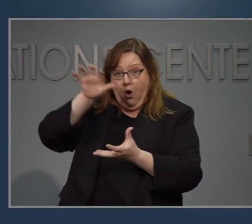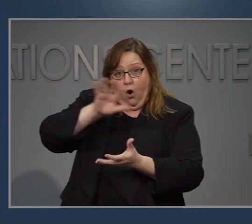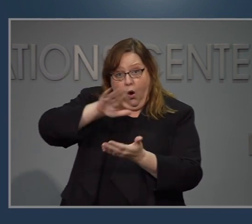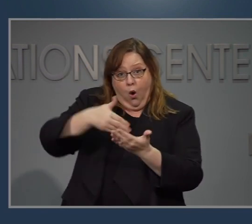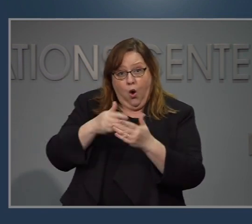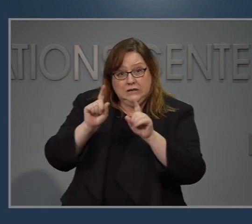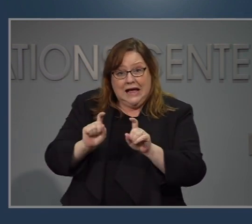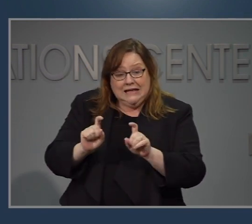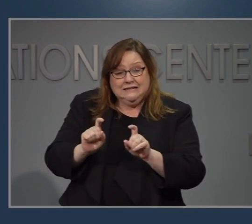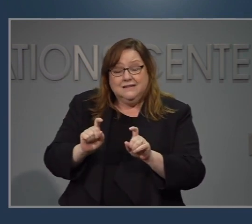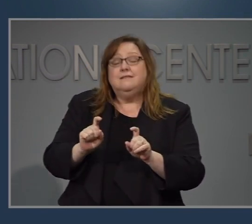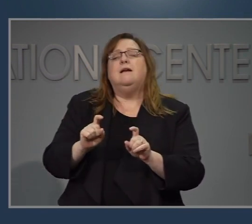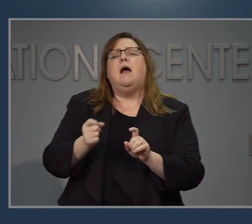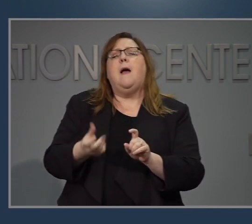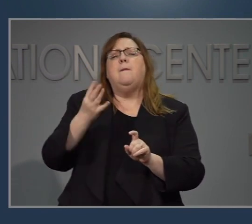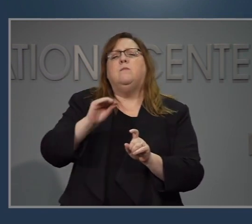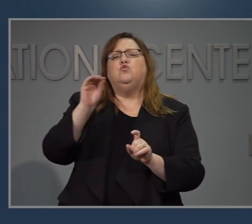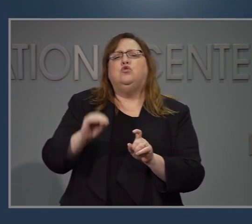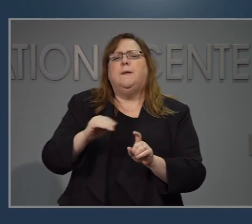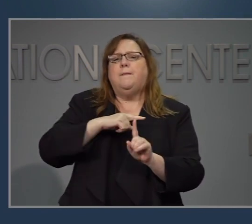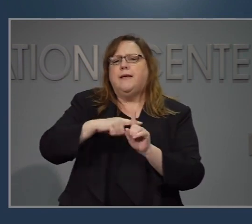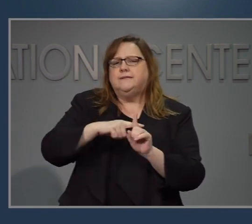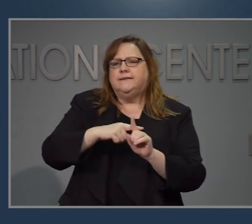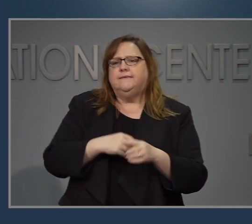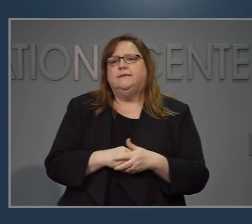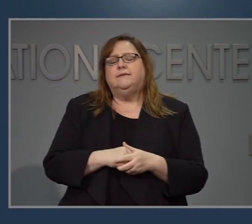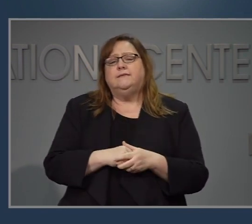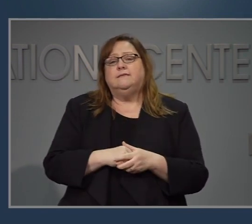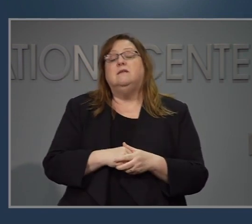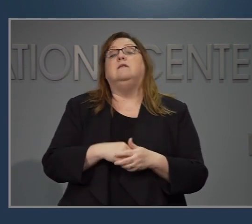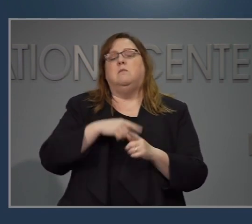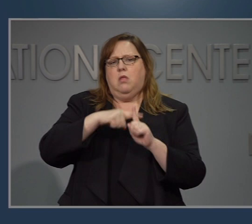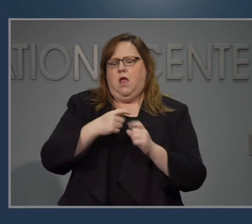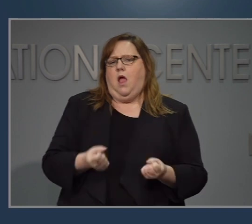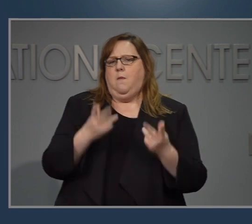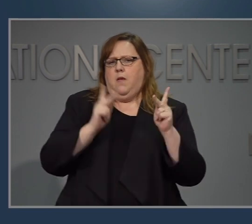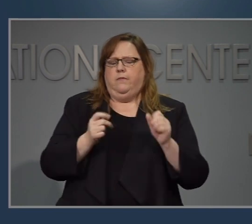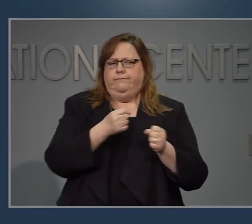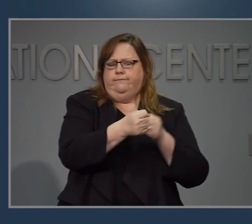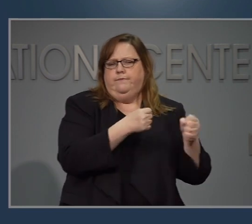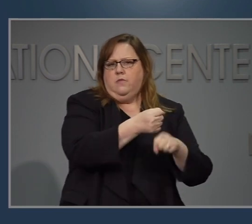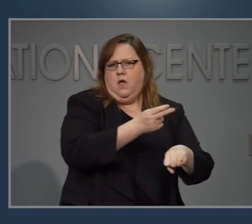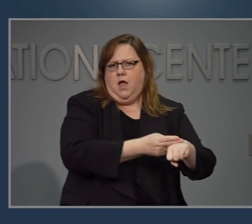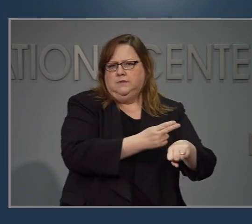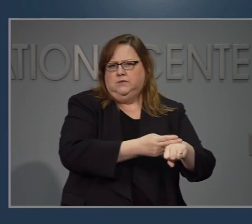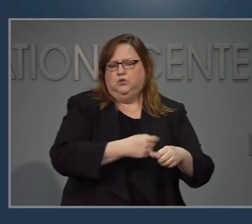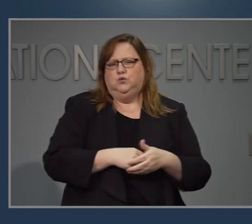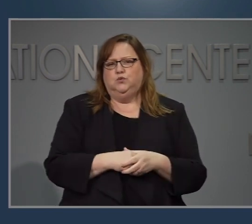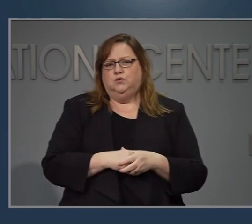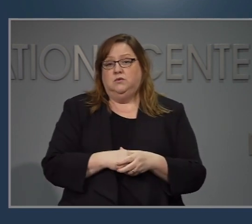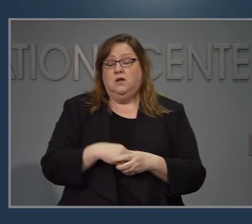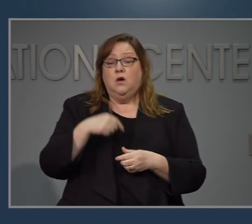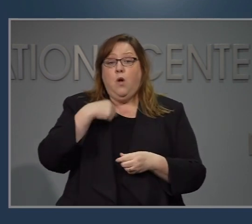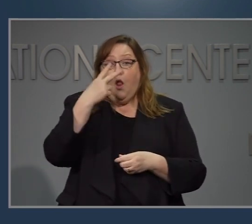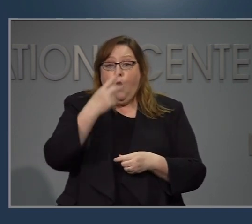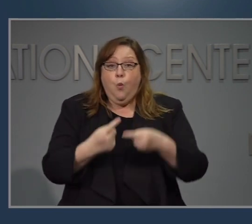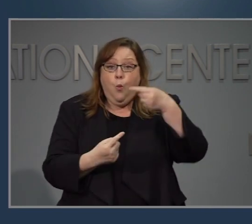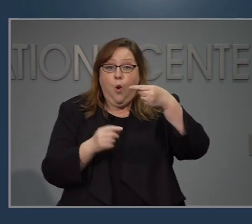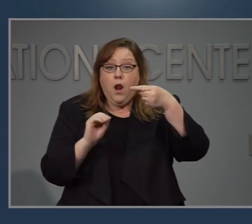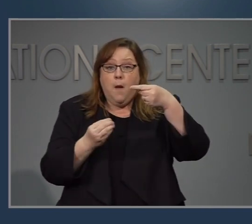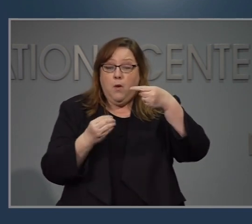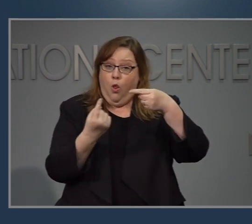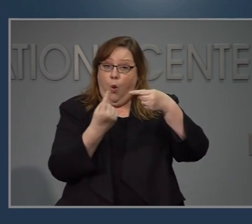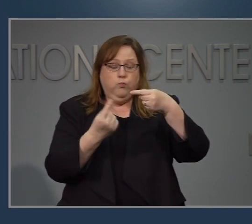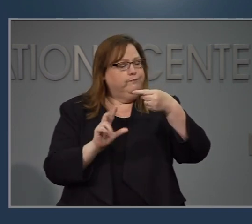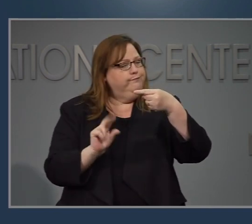realmente tenemos que verlas en su totalidad al tomar decisiones y cada uno de estos datos tiene limitaciones. En esta